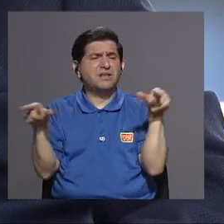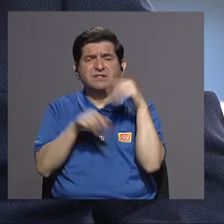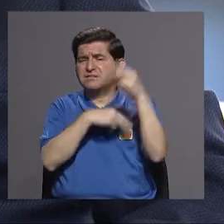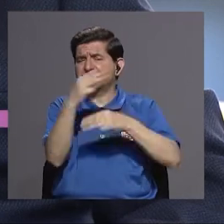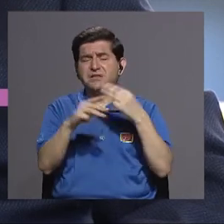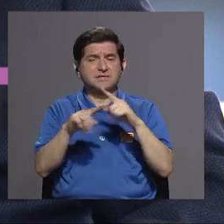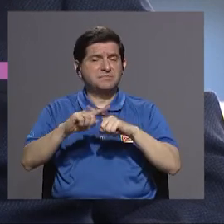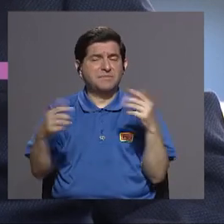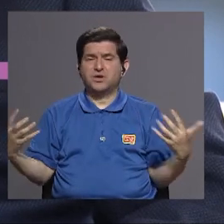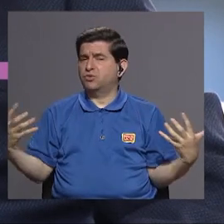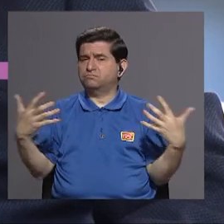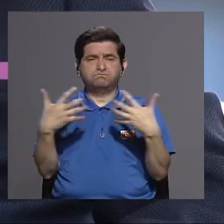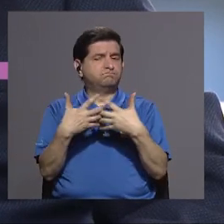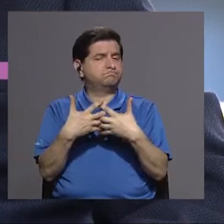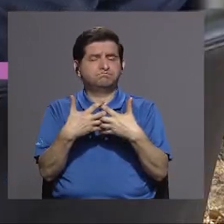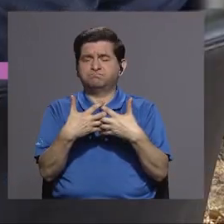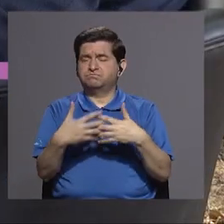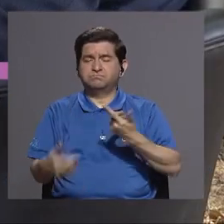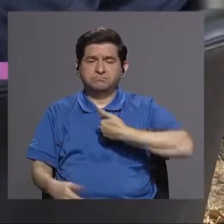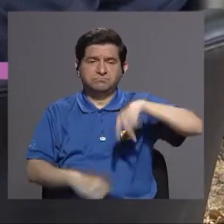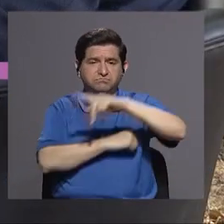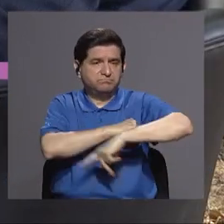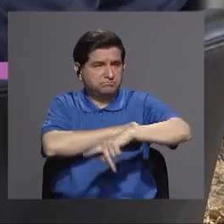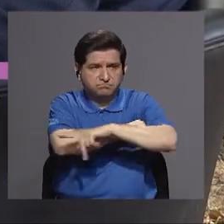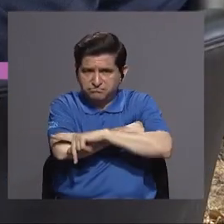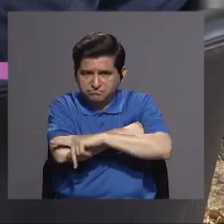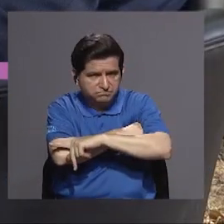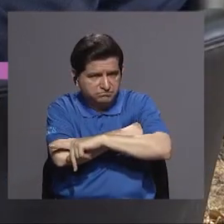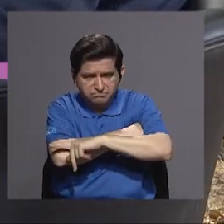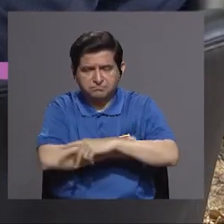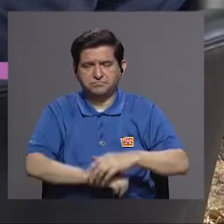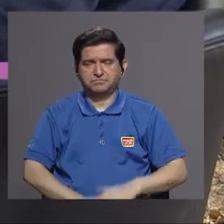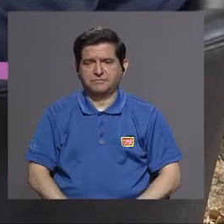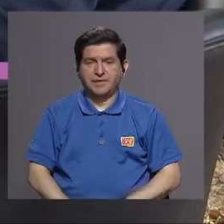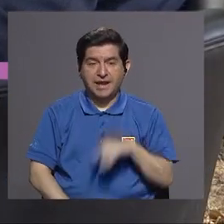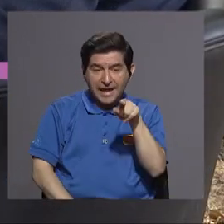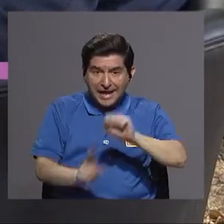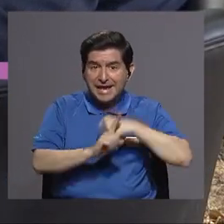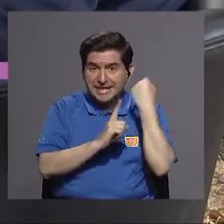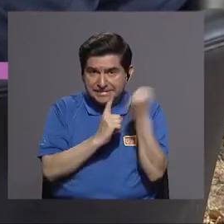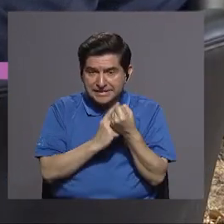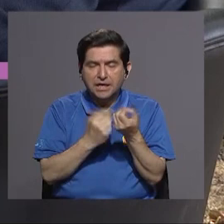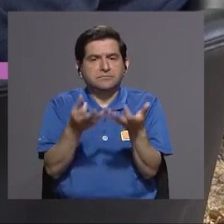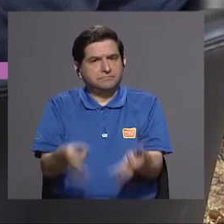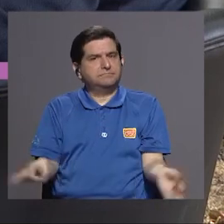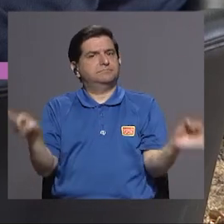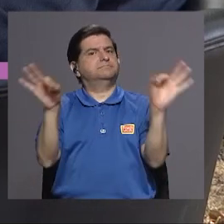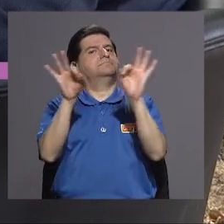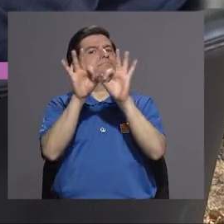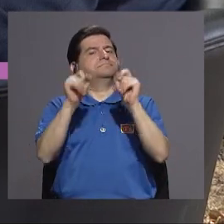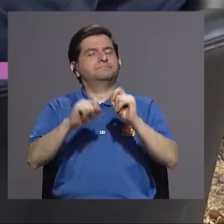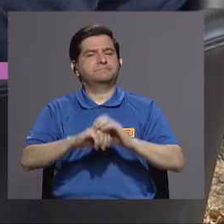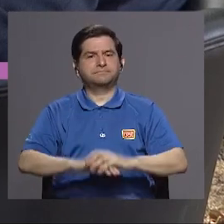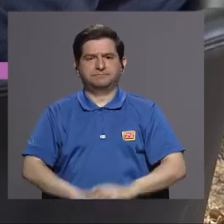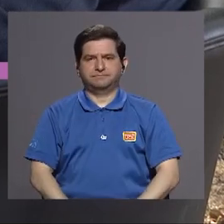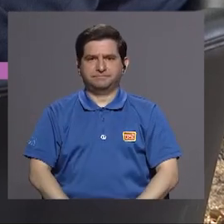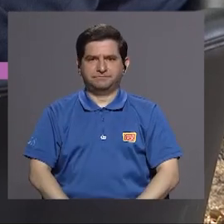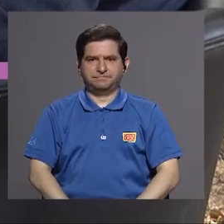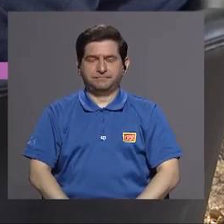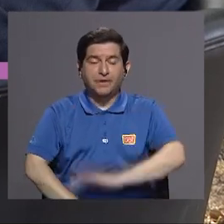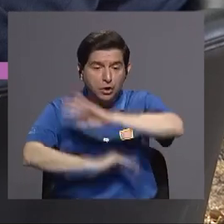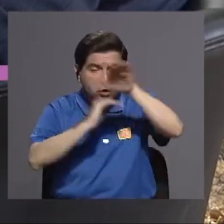otras latitudes que no corresponden exactamente a nuestro país verdad y entonces eso lo hace muy relevante entonces